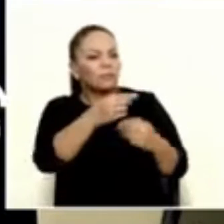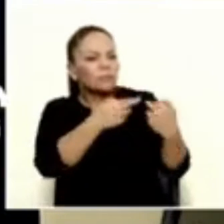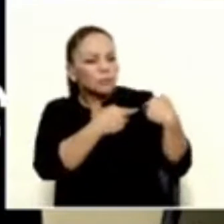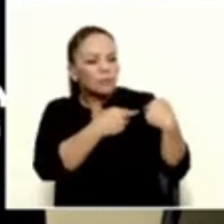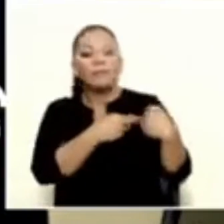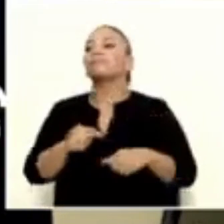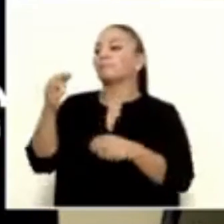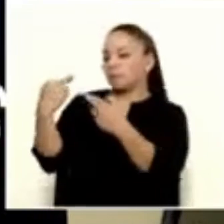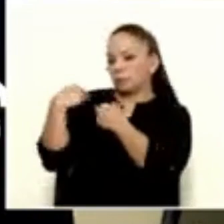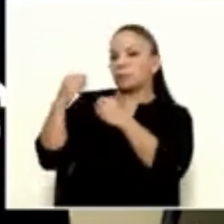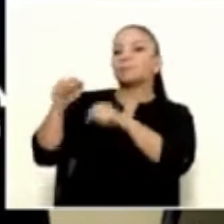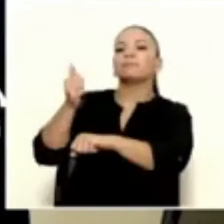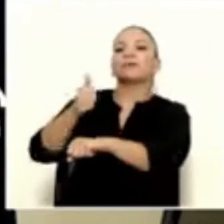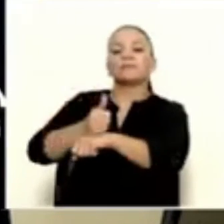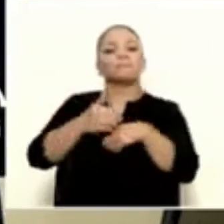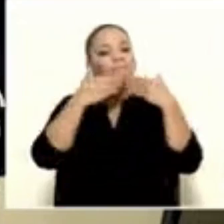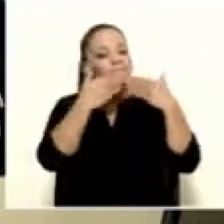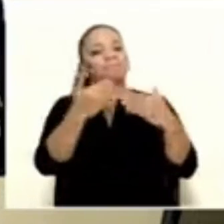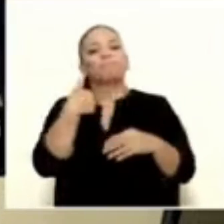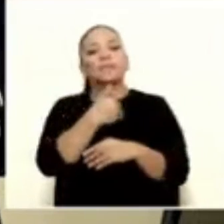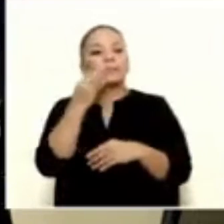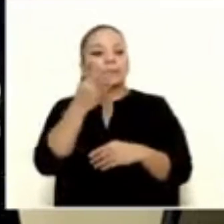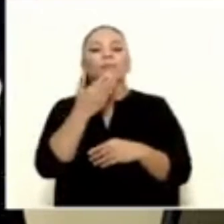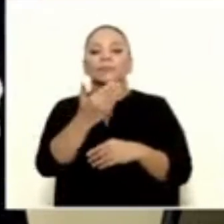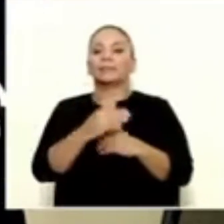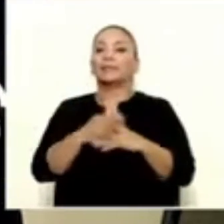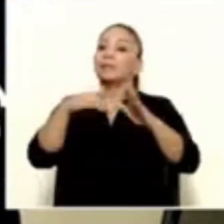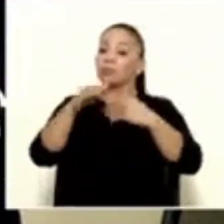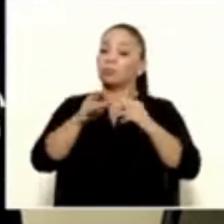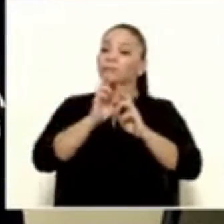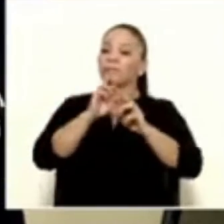quiero... La responsabilidad sí se puede establecer. Muchísimas gracias, ministra. Después contestaremos preguntas. Adiós.